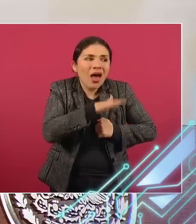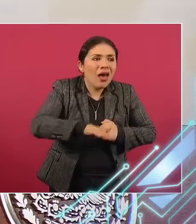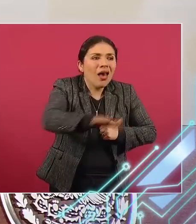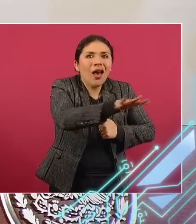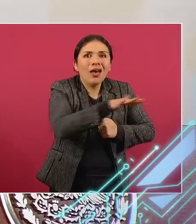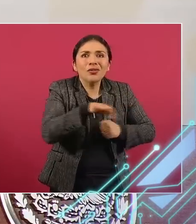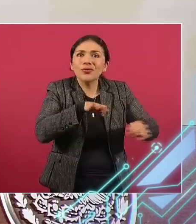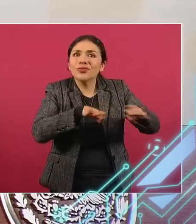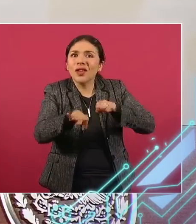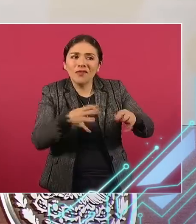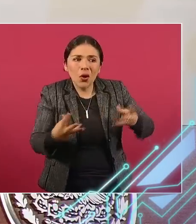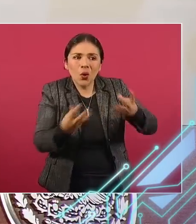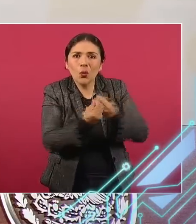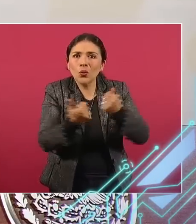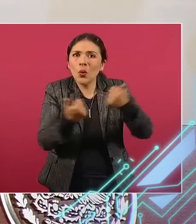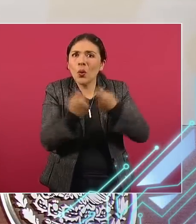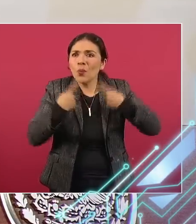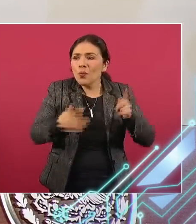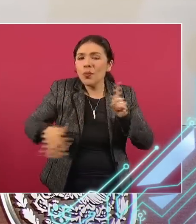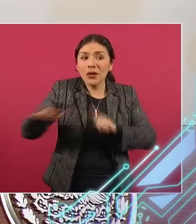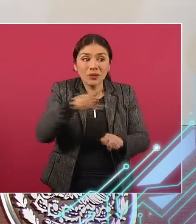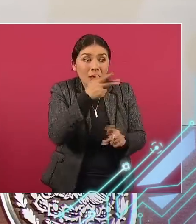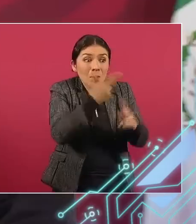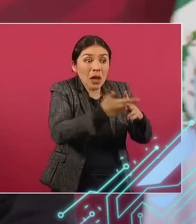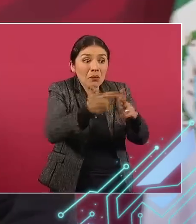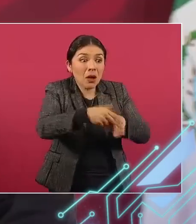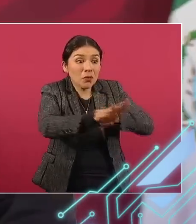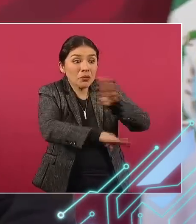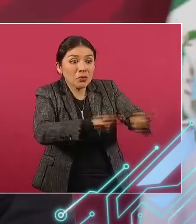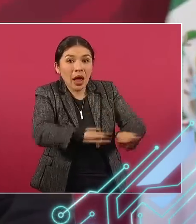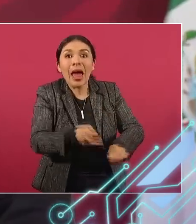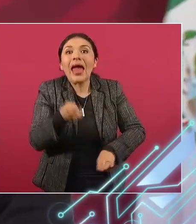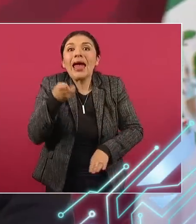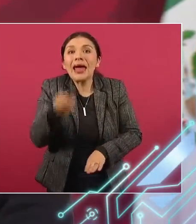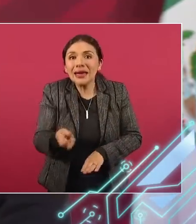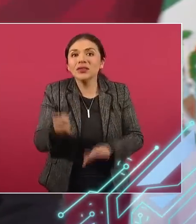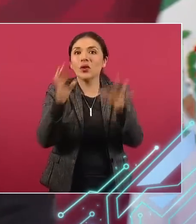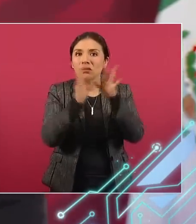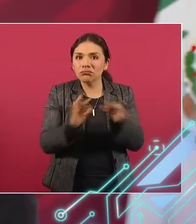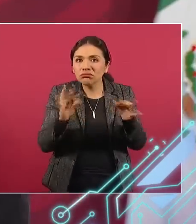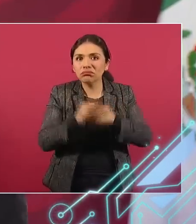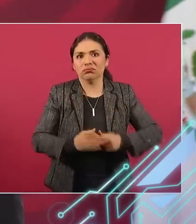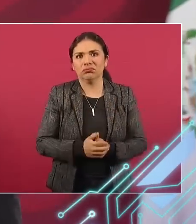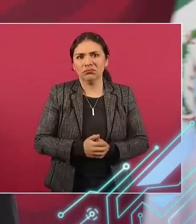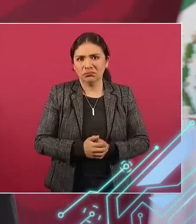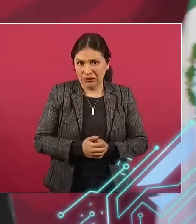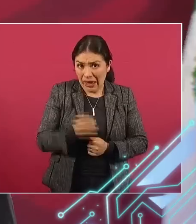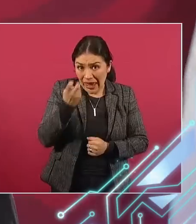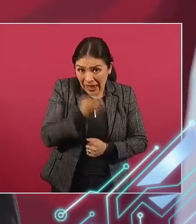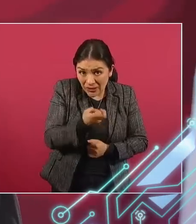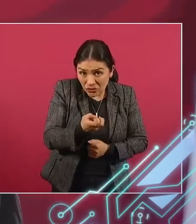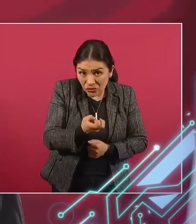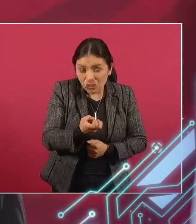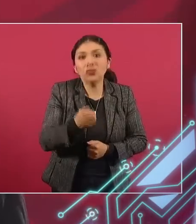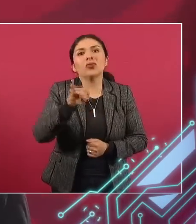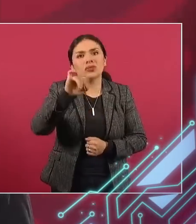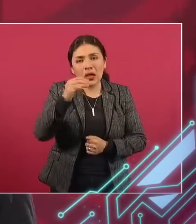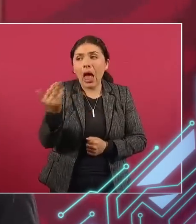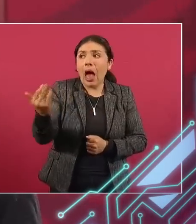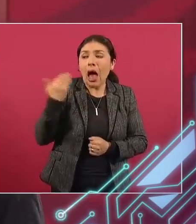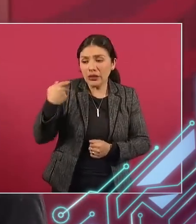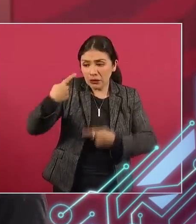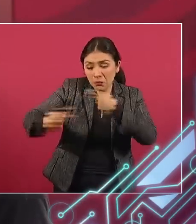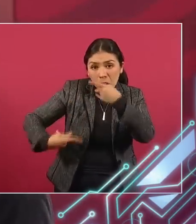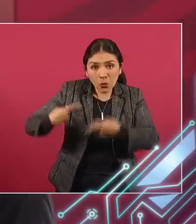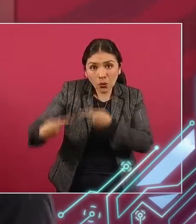que perdieron la vida. A eso se refirió y sí, eso me lo consultó.